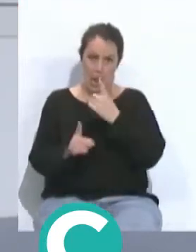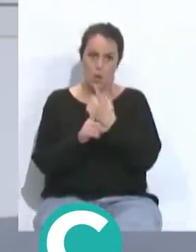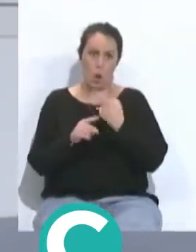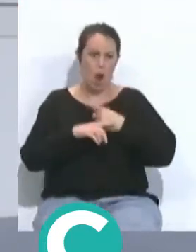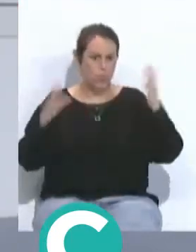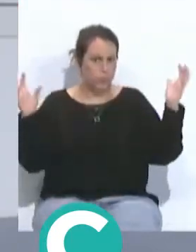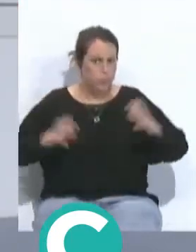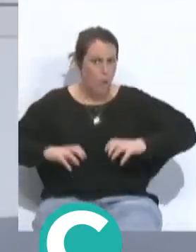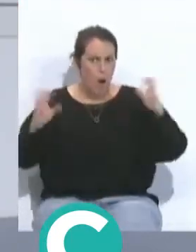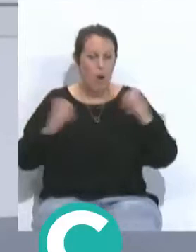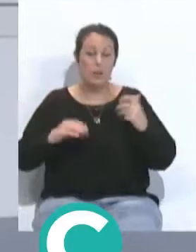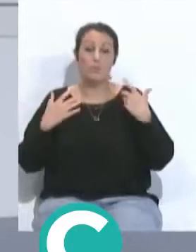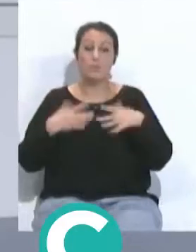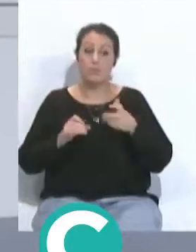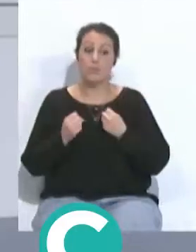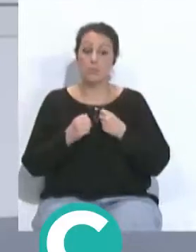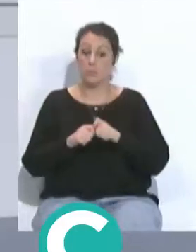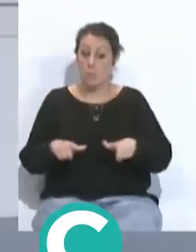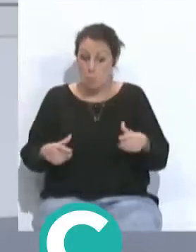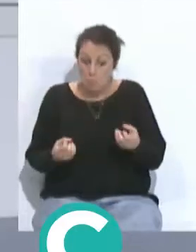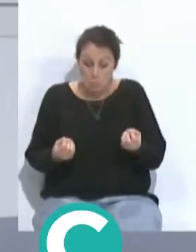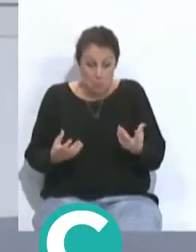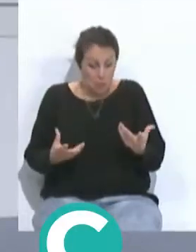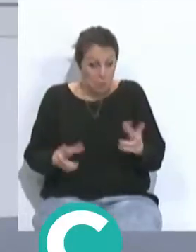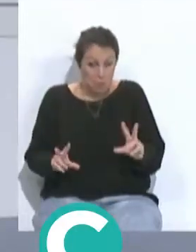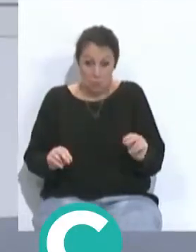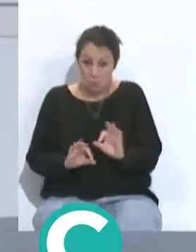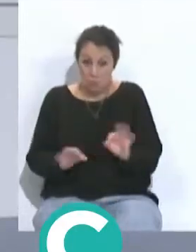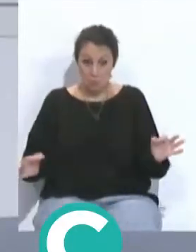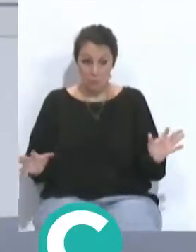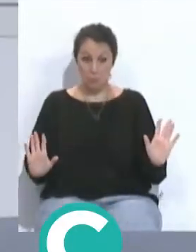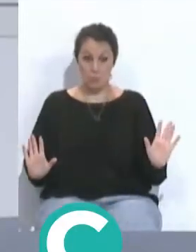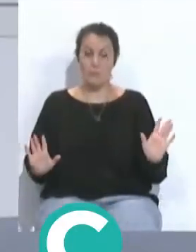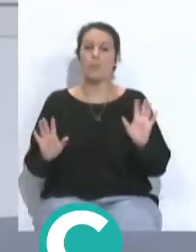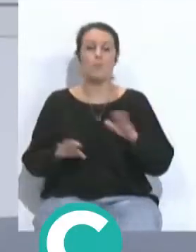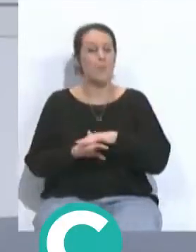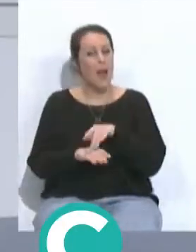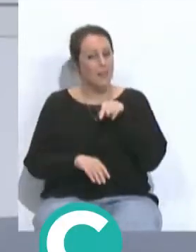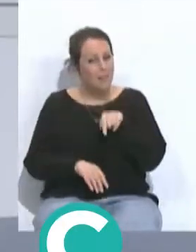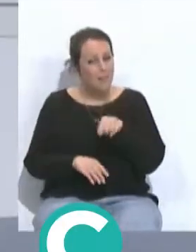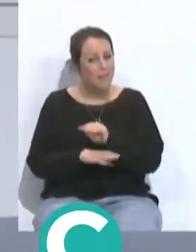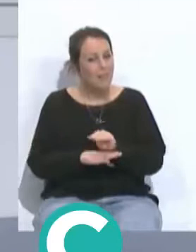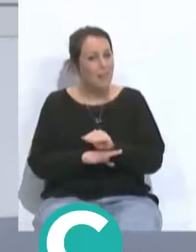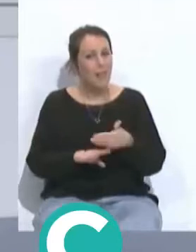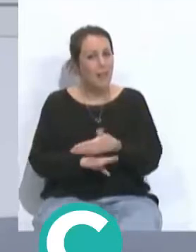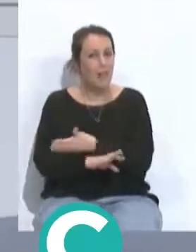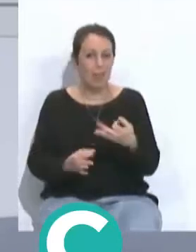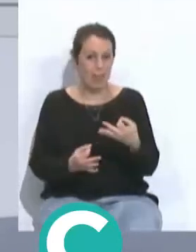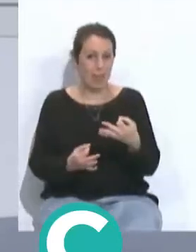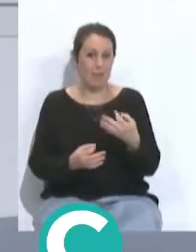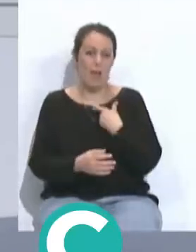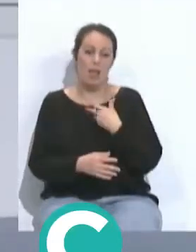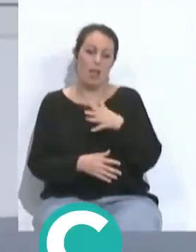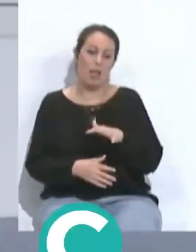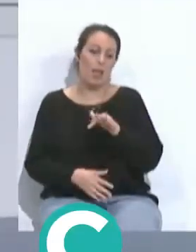diluvio, y sin embargo el campo terminó muy bien, o sea, pero, claro, para eso hay que estar cuidado, y aparte hay que